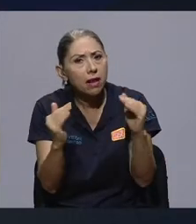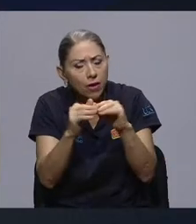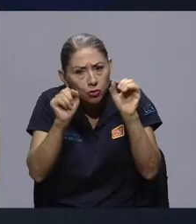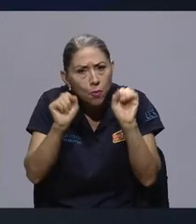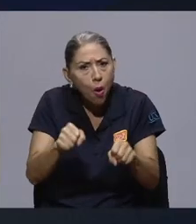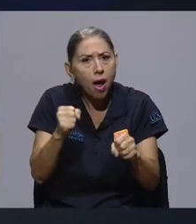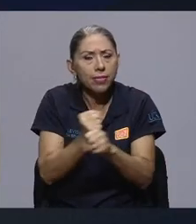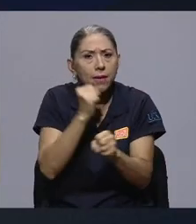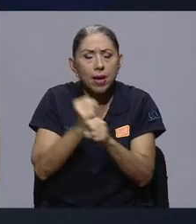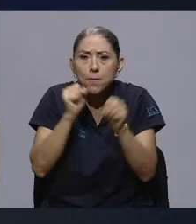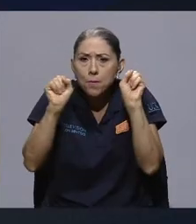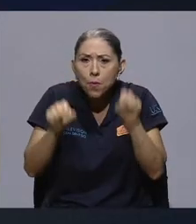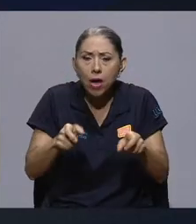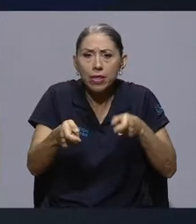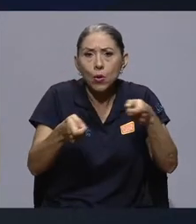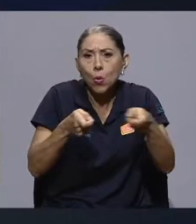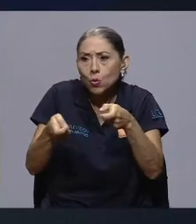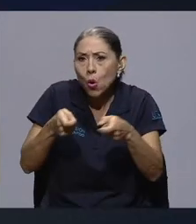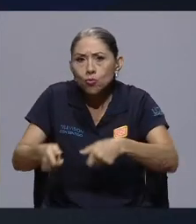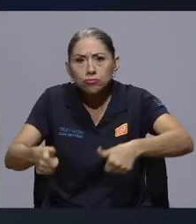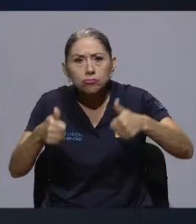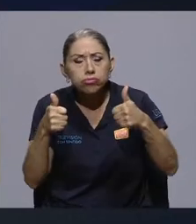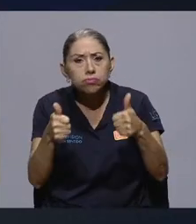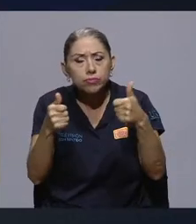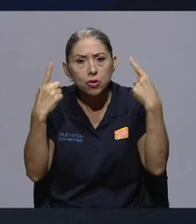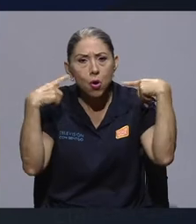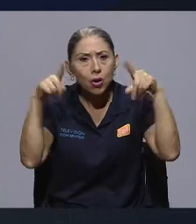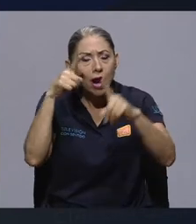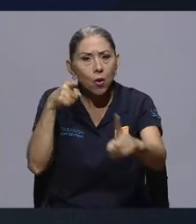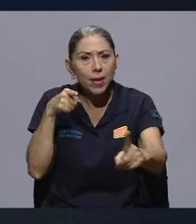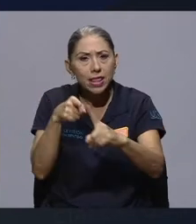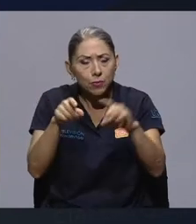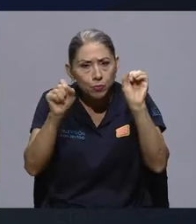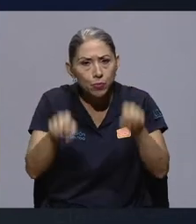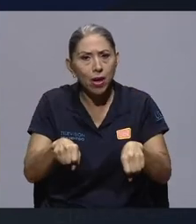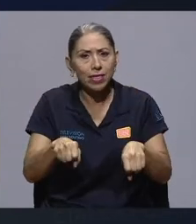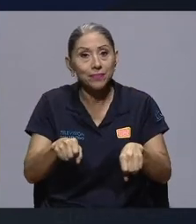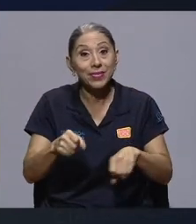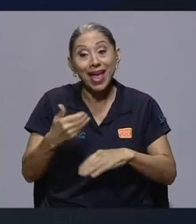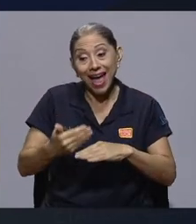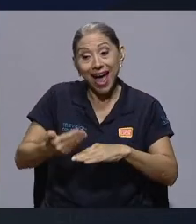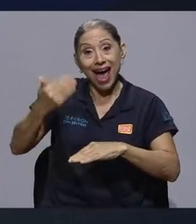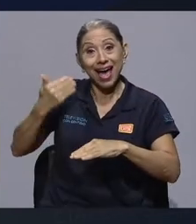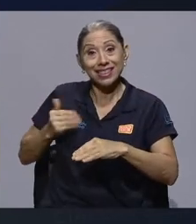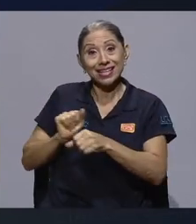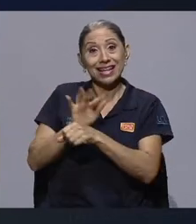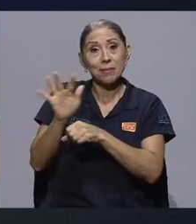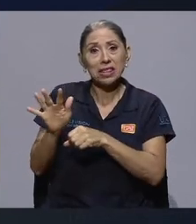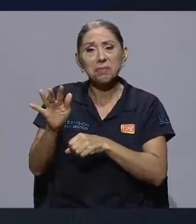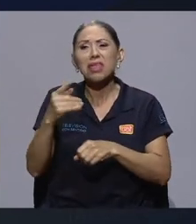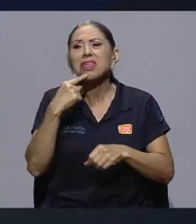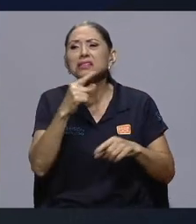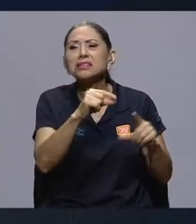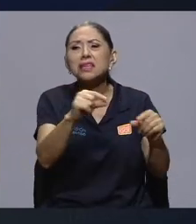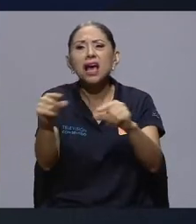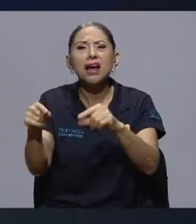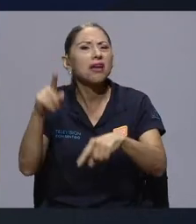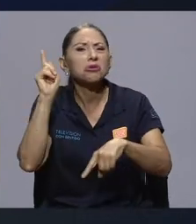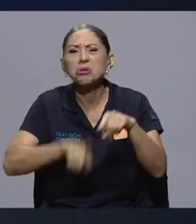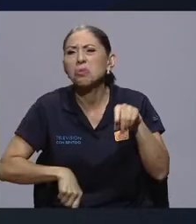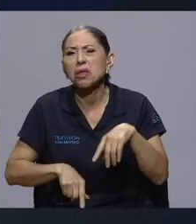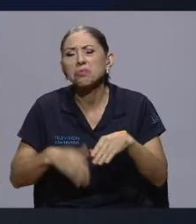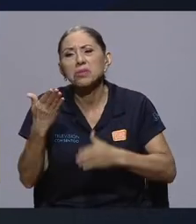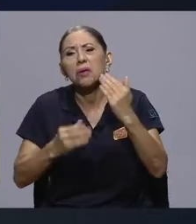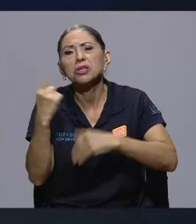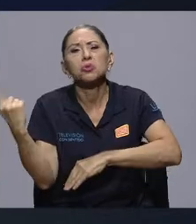puede tener los controles necesarios y lograr los objetivos. Y antes de la pandemia decían, no, no se puede, tal vez un día por semana